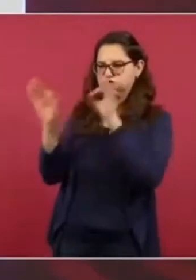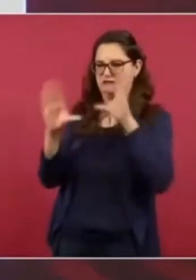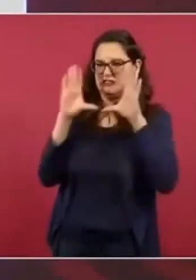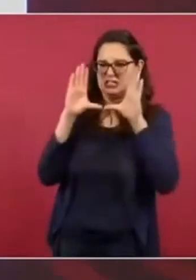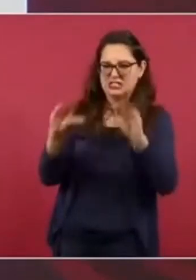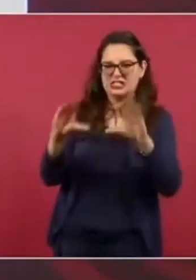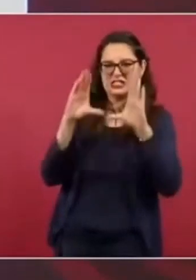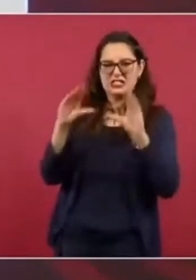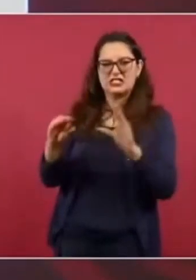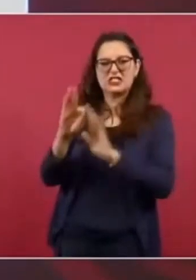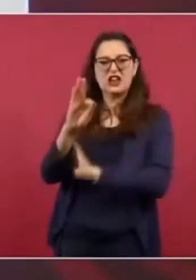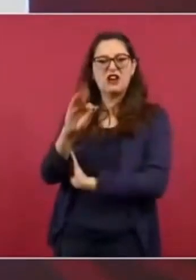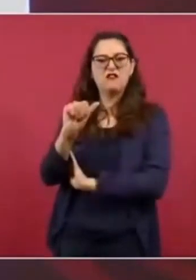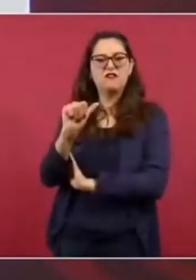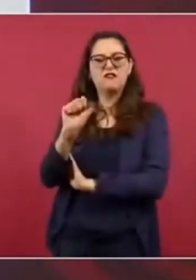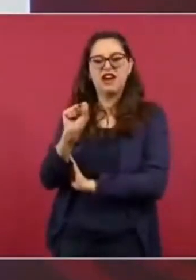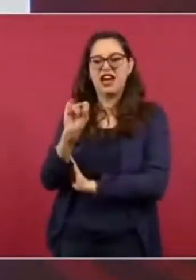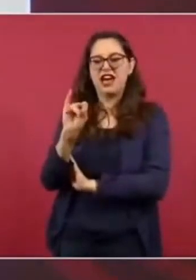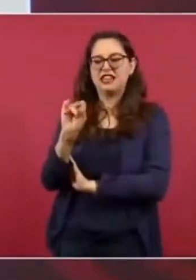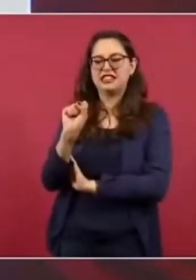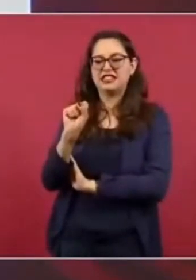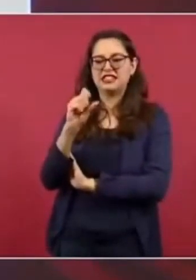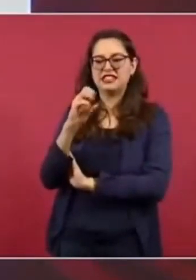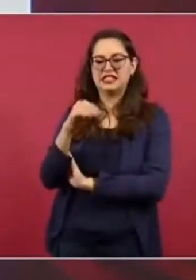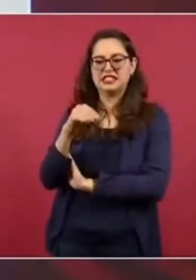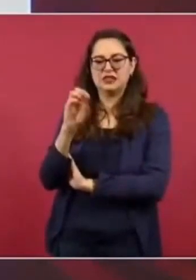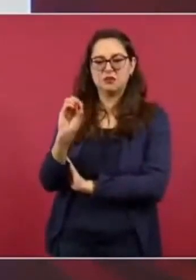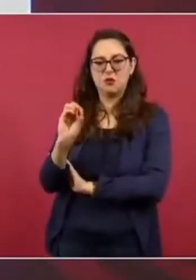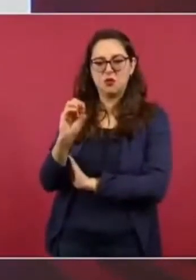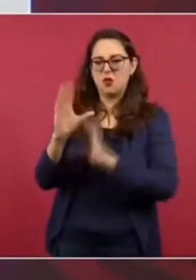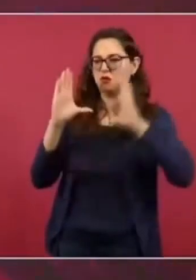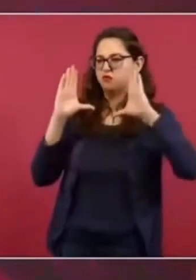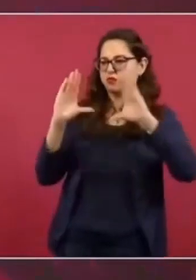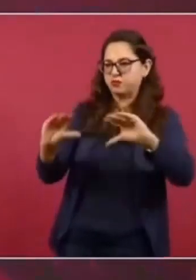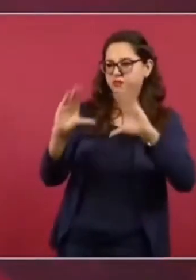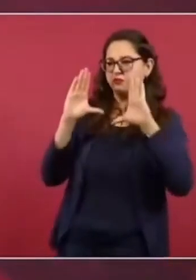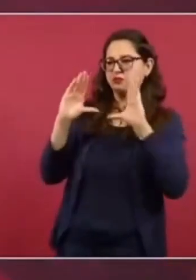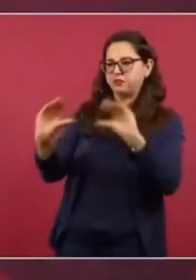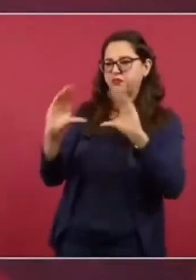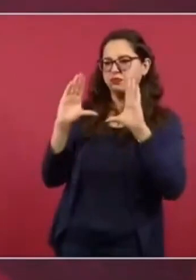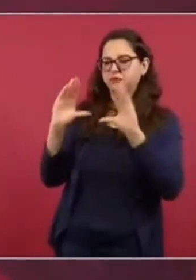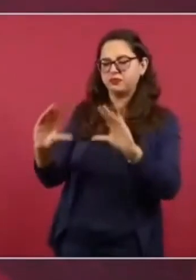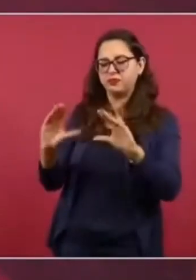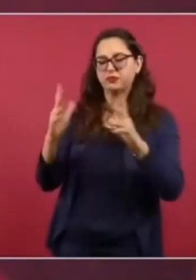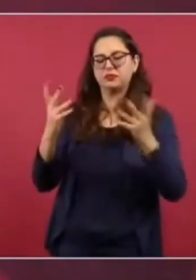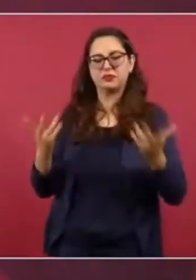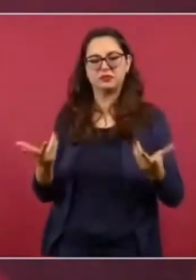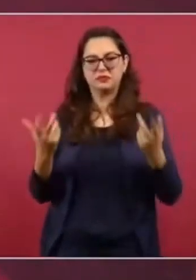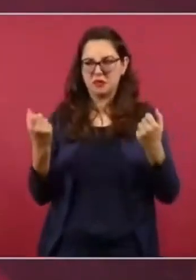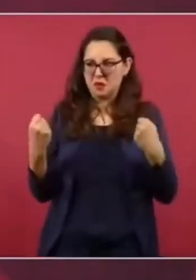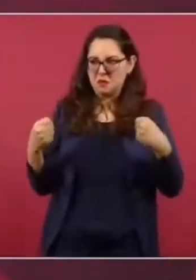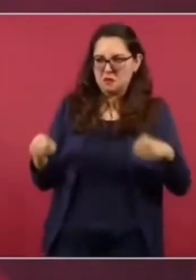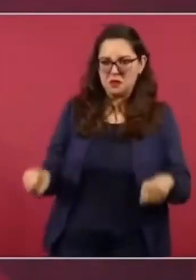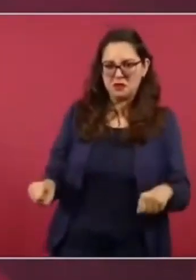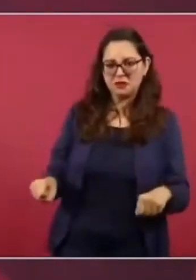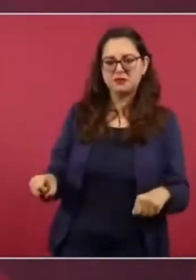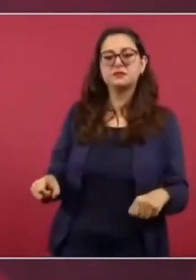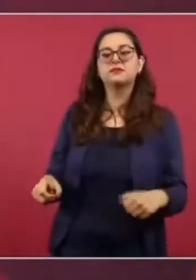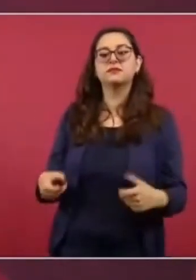Hubieron momentos de autoritarismo, pero fascismo como tal,